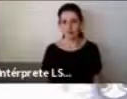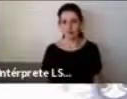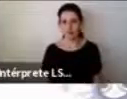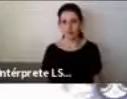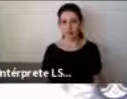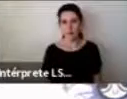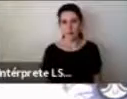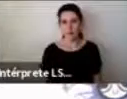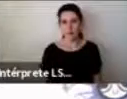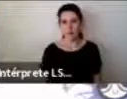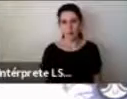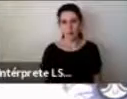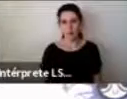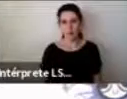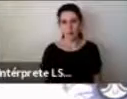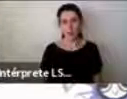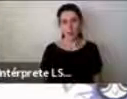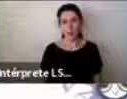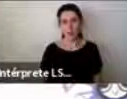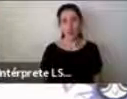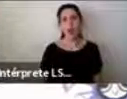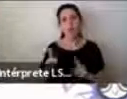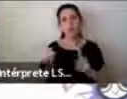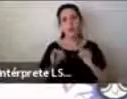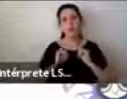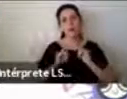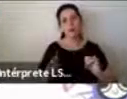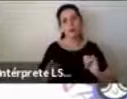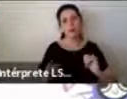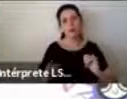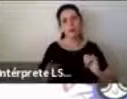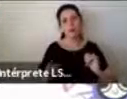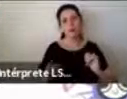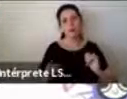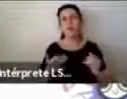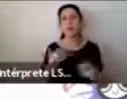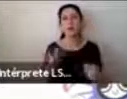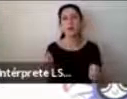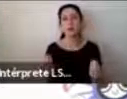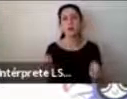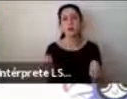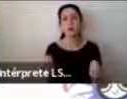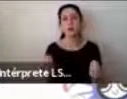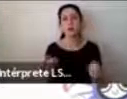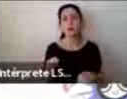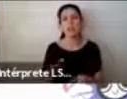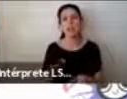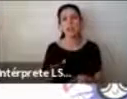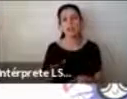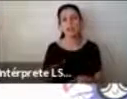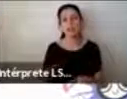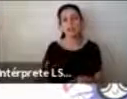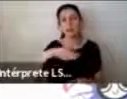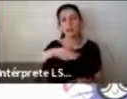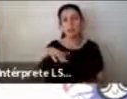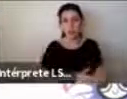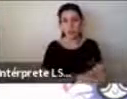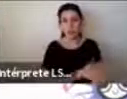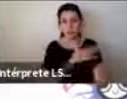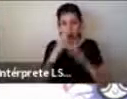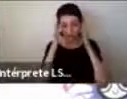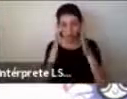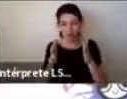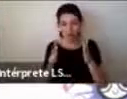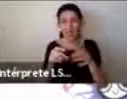algunos datos de por qué es importante centrarnos en la parte socioemocional este es un estudio que se hizo en Inglaterra